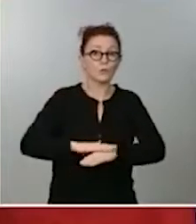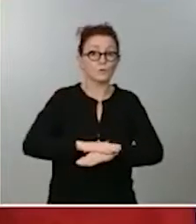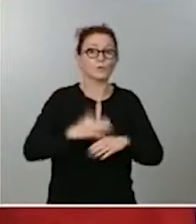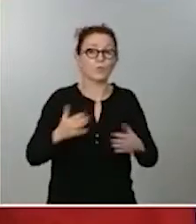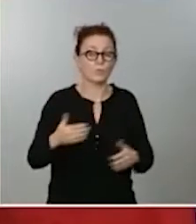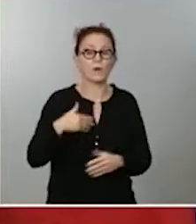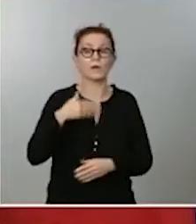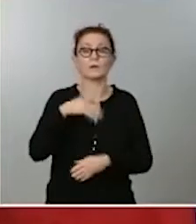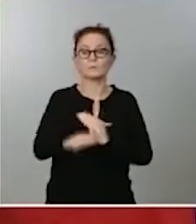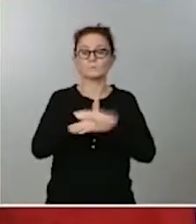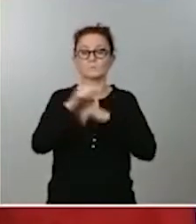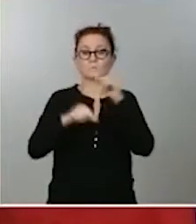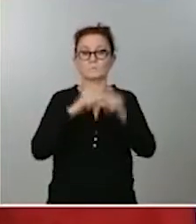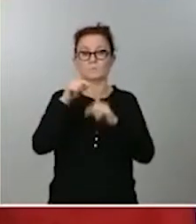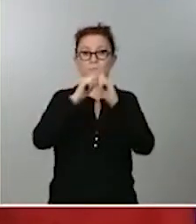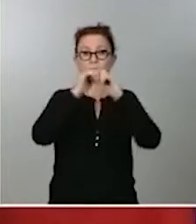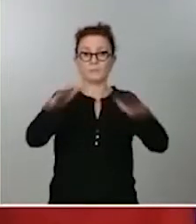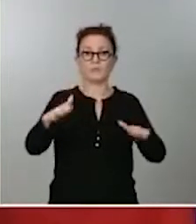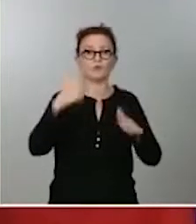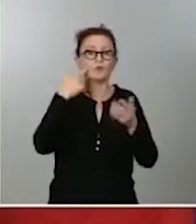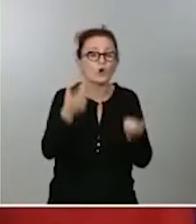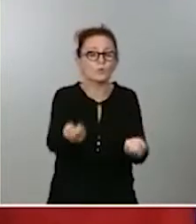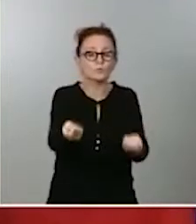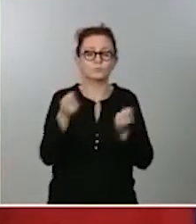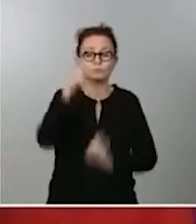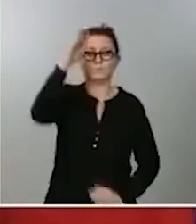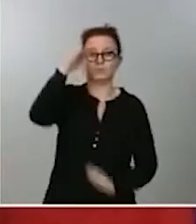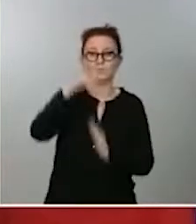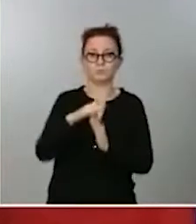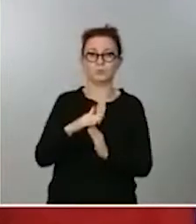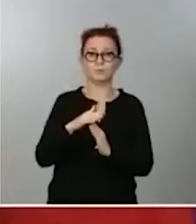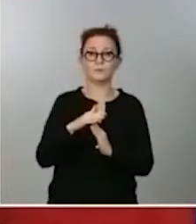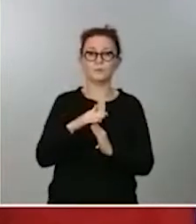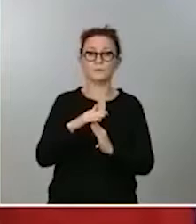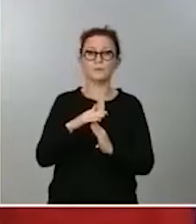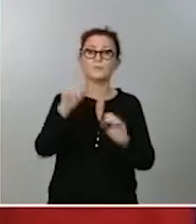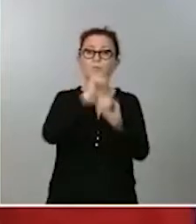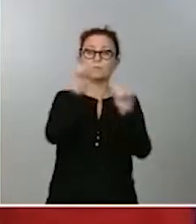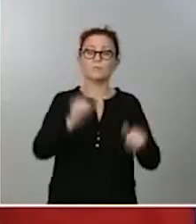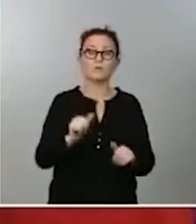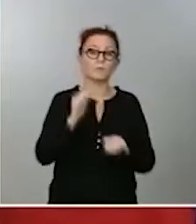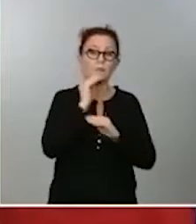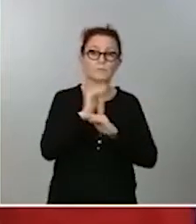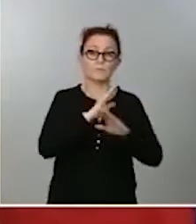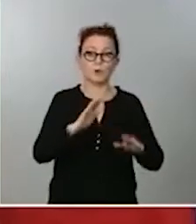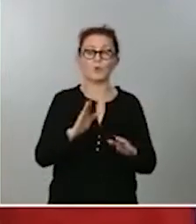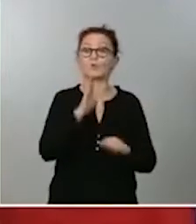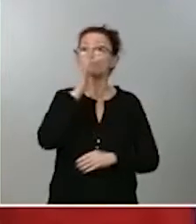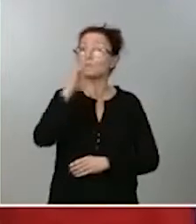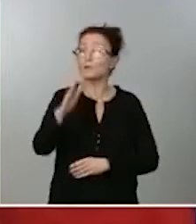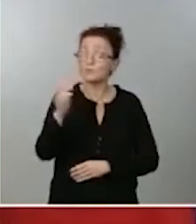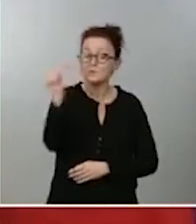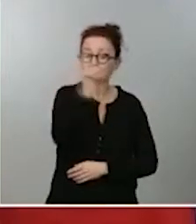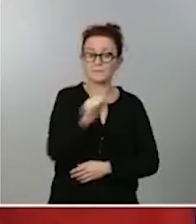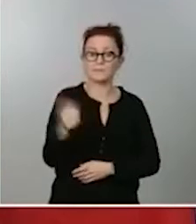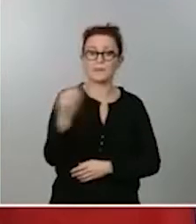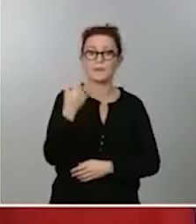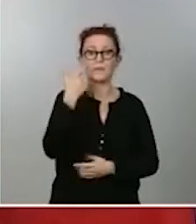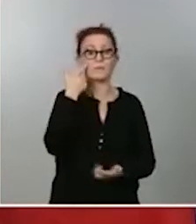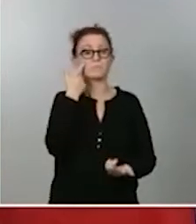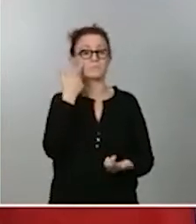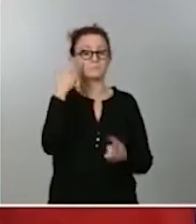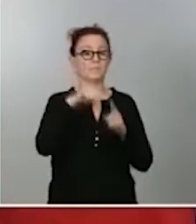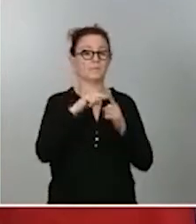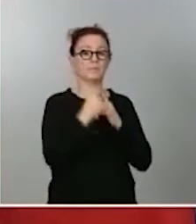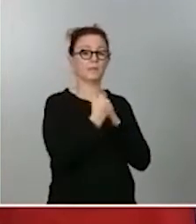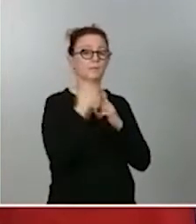hacerlo de la mejor manera posible y, por tanto, tenemos que seguir durante esta semana viendo cómo evolucionan estos indicadores y